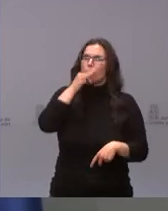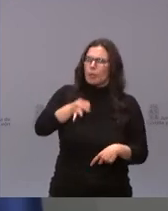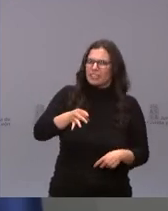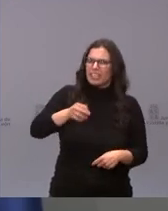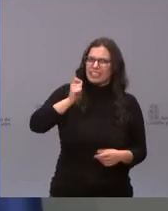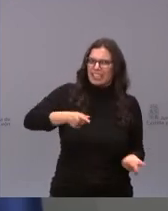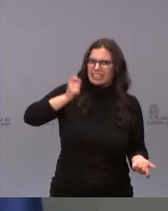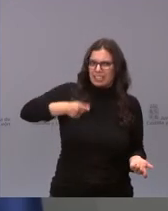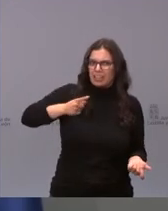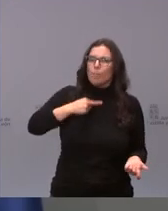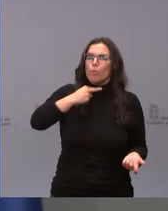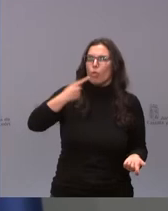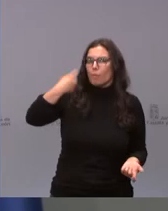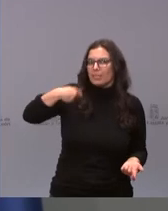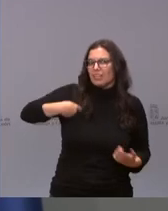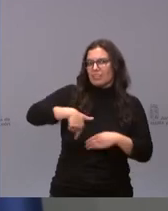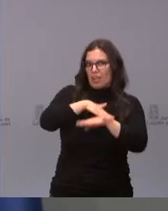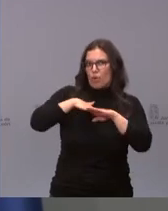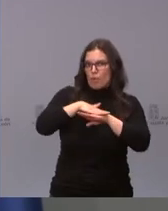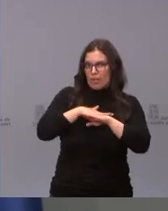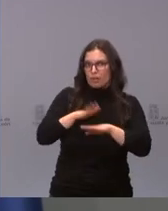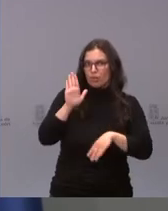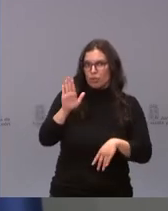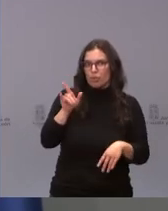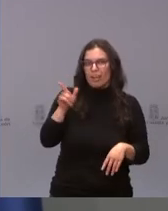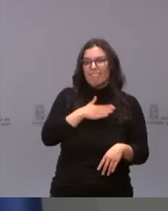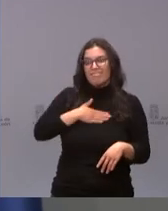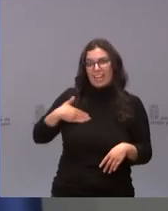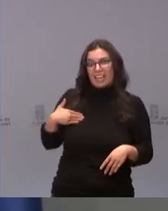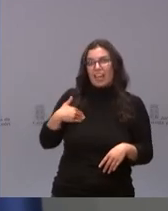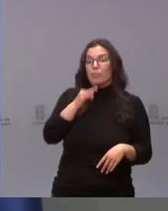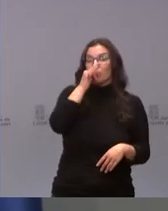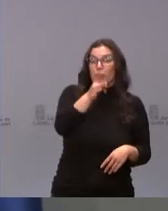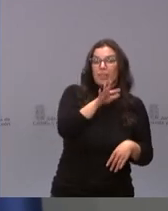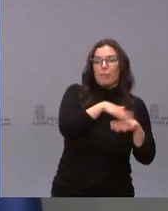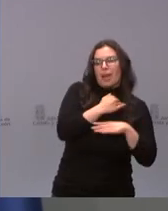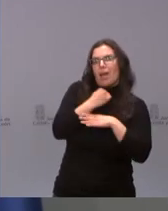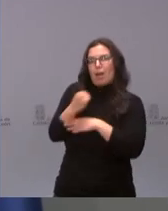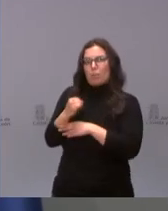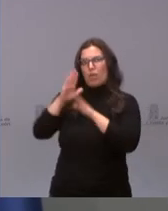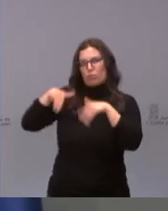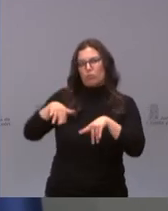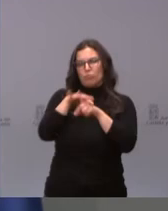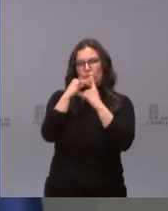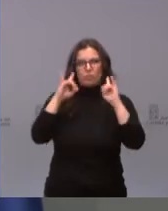presidente del Gobierno para conseguir aprobar el último estado de agarra.